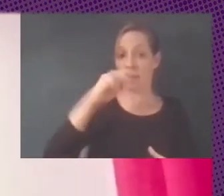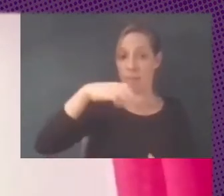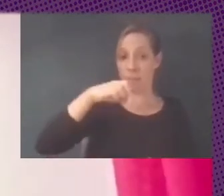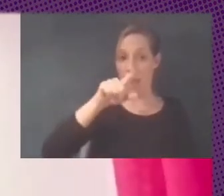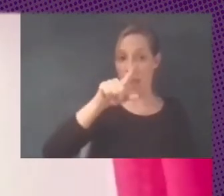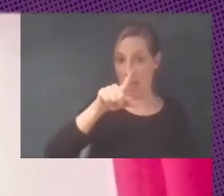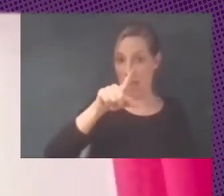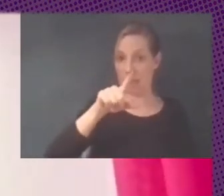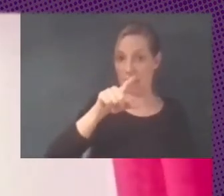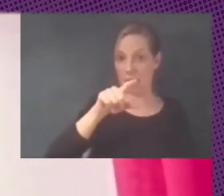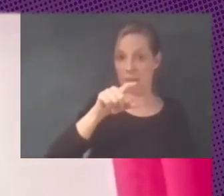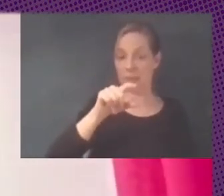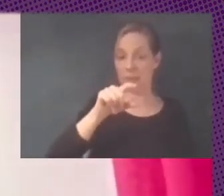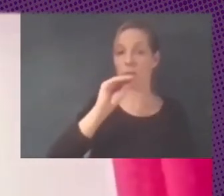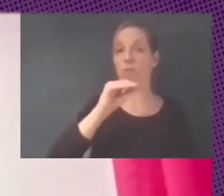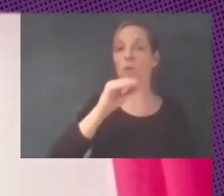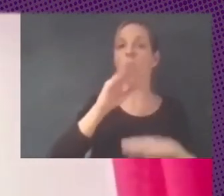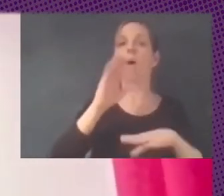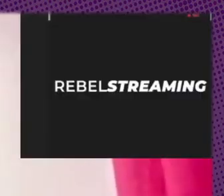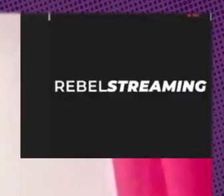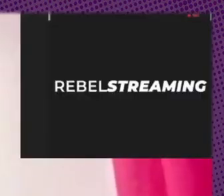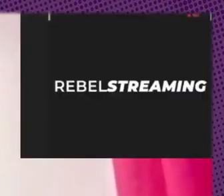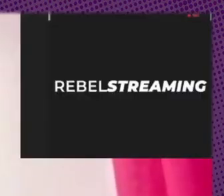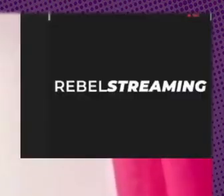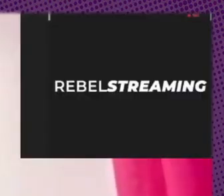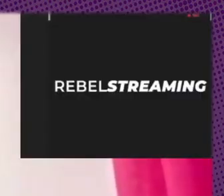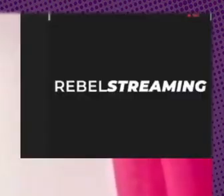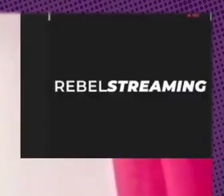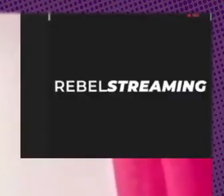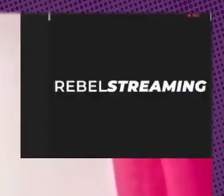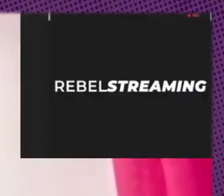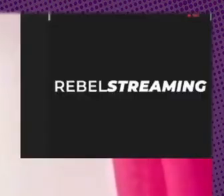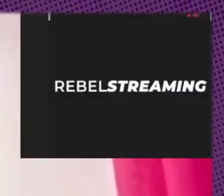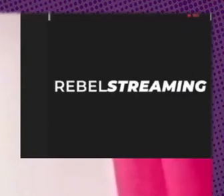qué por qué impulsar el software libre desde el Estado y cómo